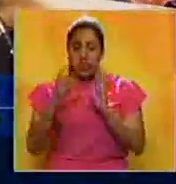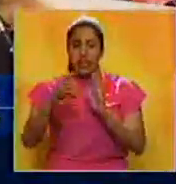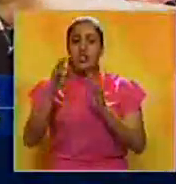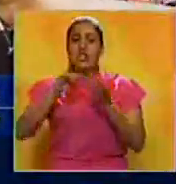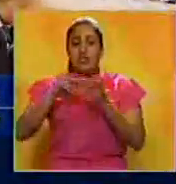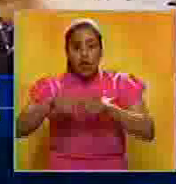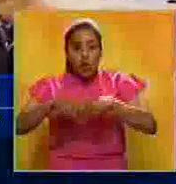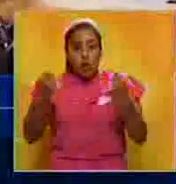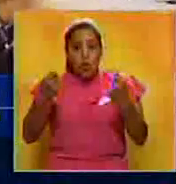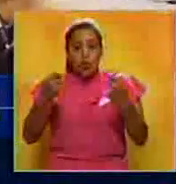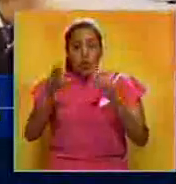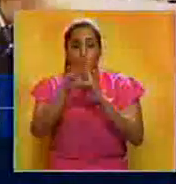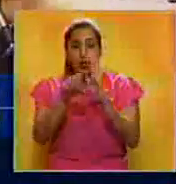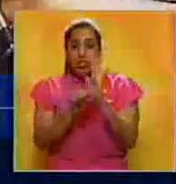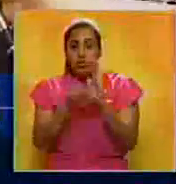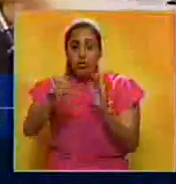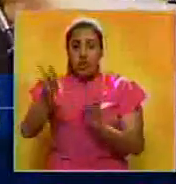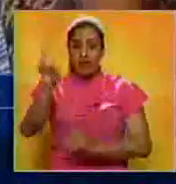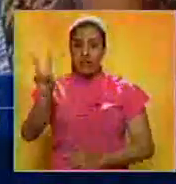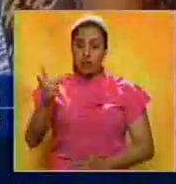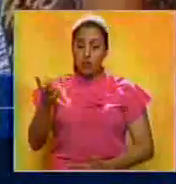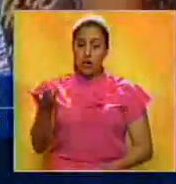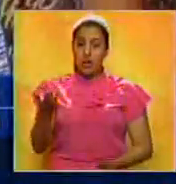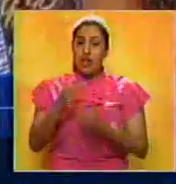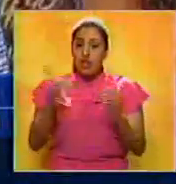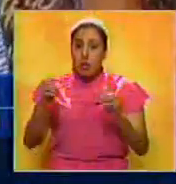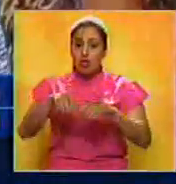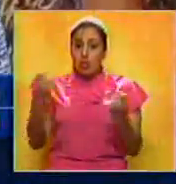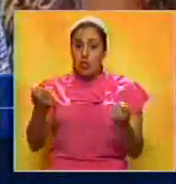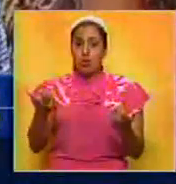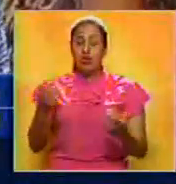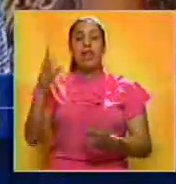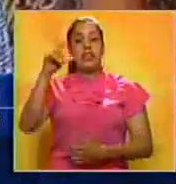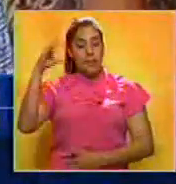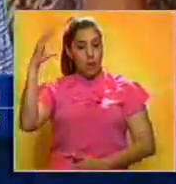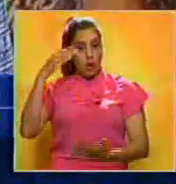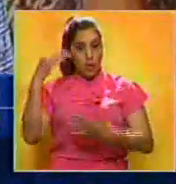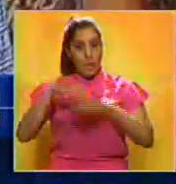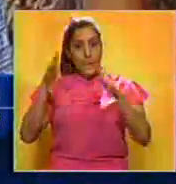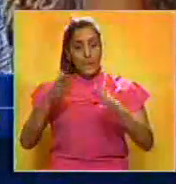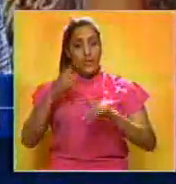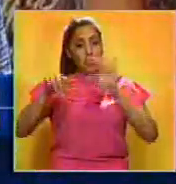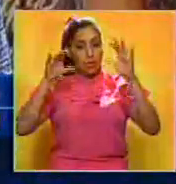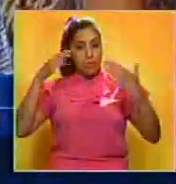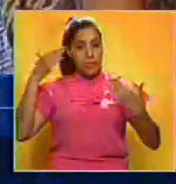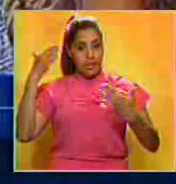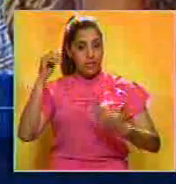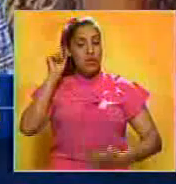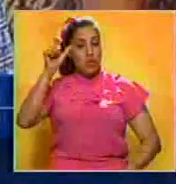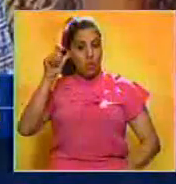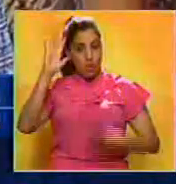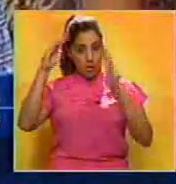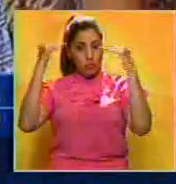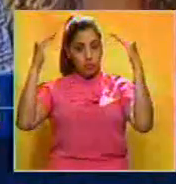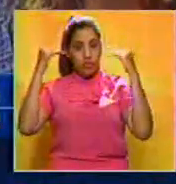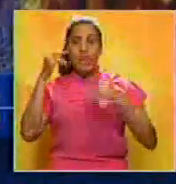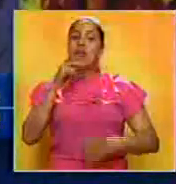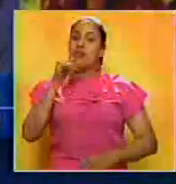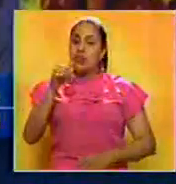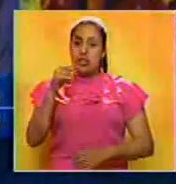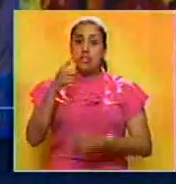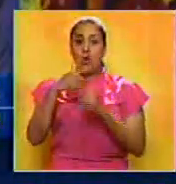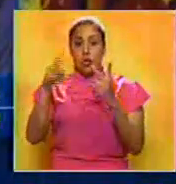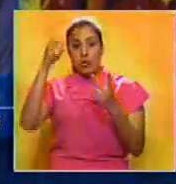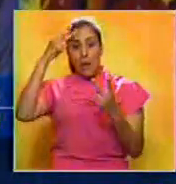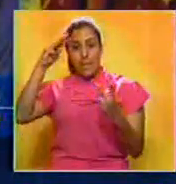constituye una ruptura del orden constitucional y democrático en Venezuela. En Colombia, la ministra de Relaciones Exteriores, María Ángela Holguín, y su